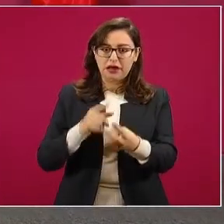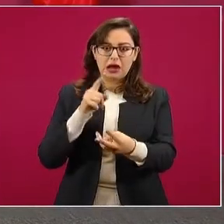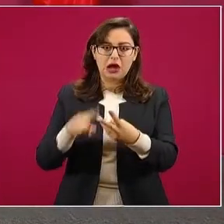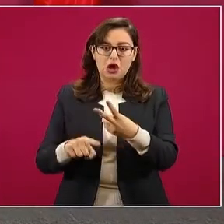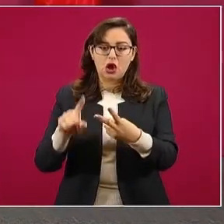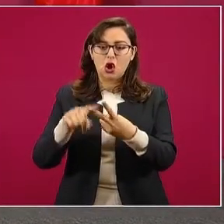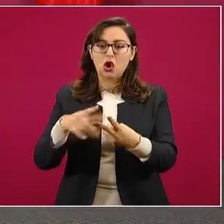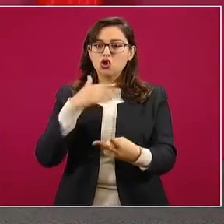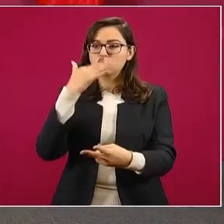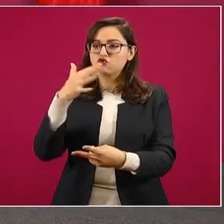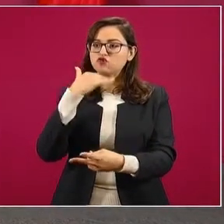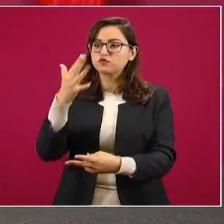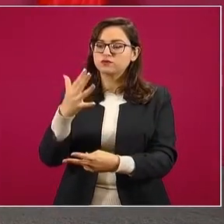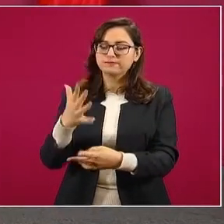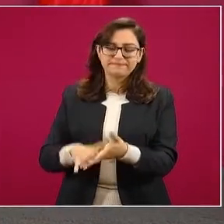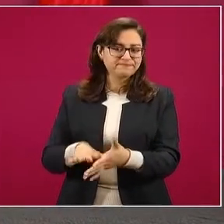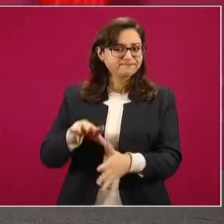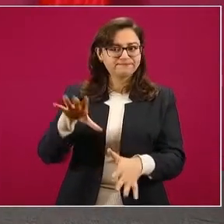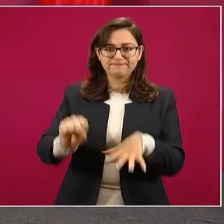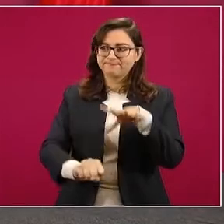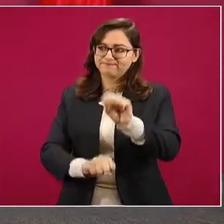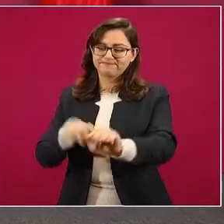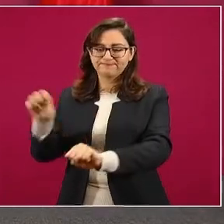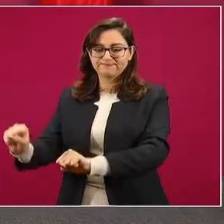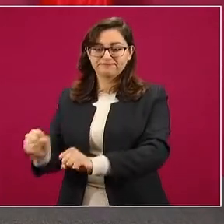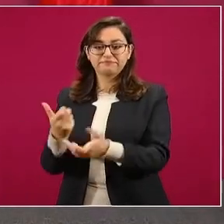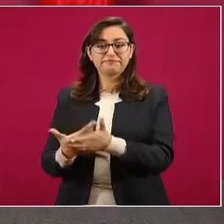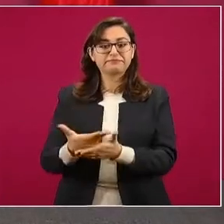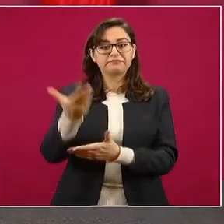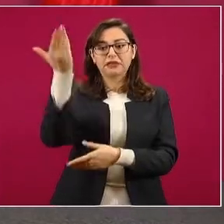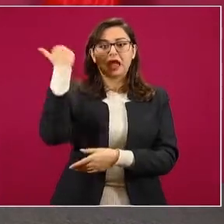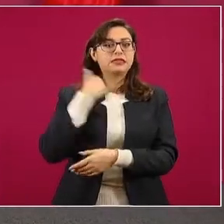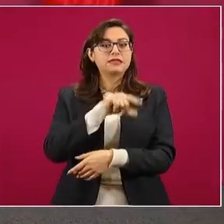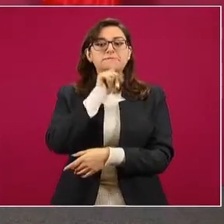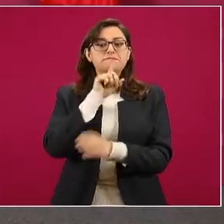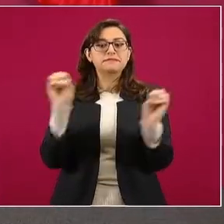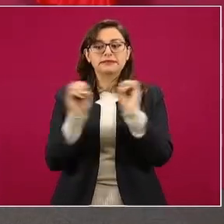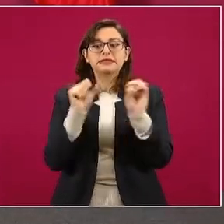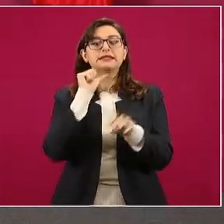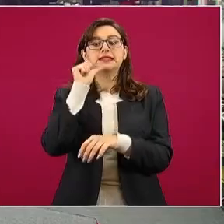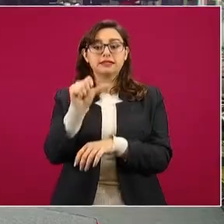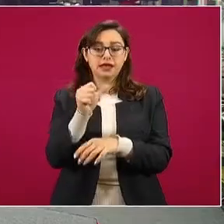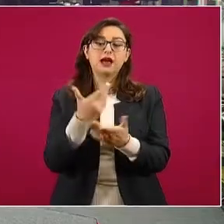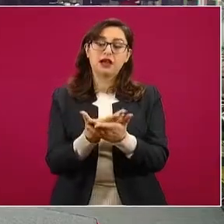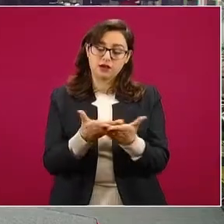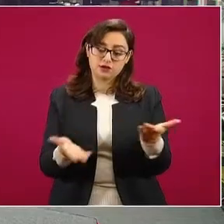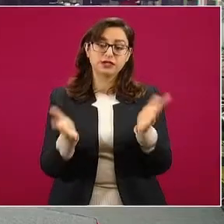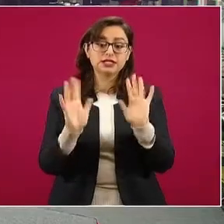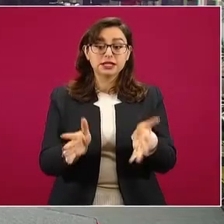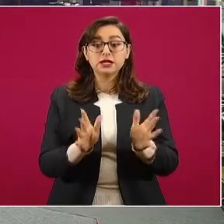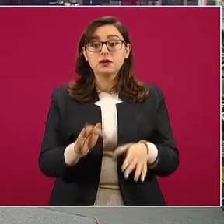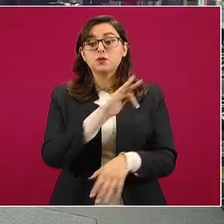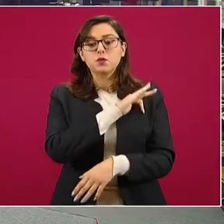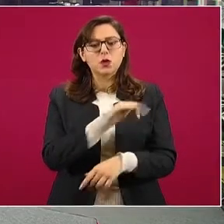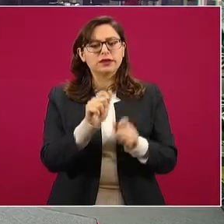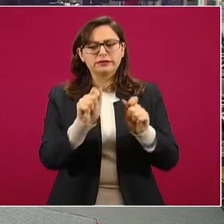Antes esto no sucedía. A ver si no tienen ahí una gráfica sobre